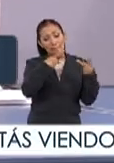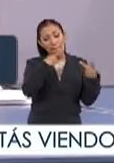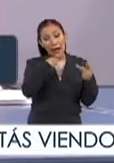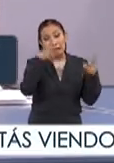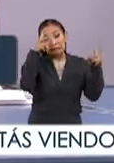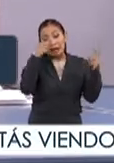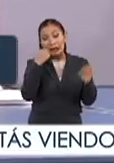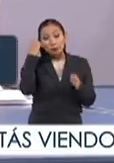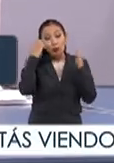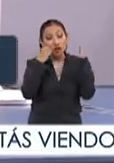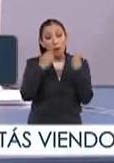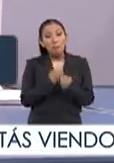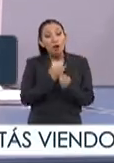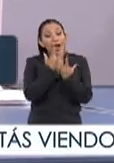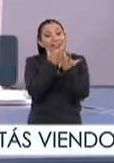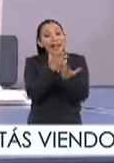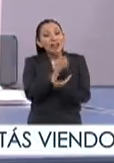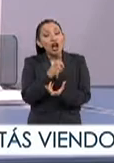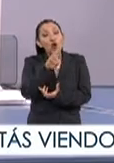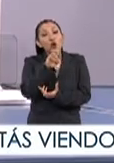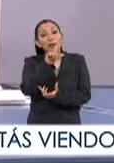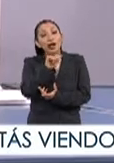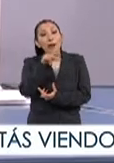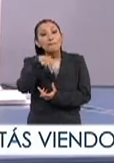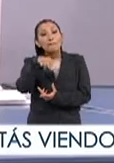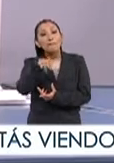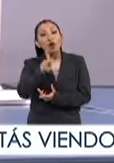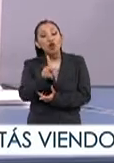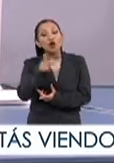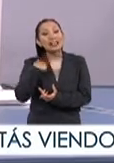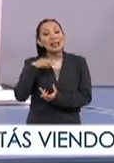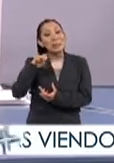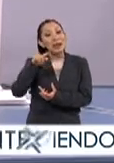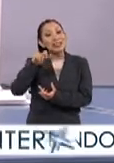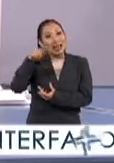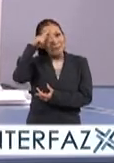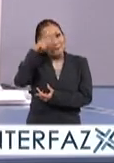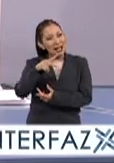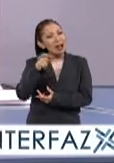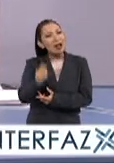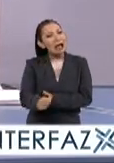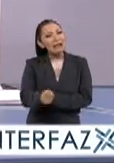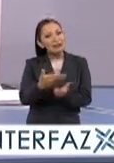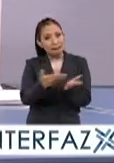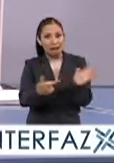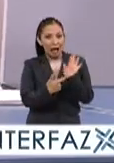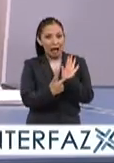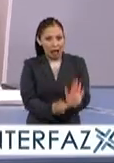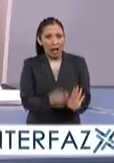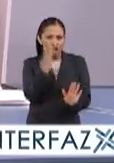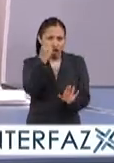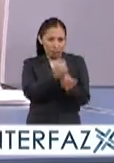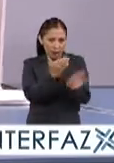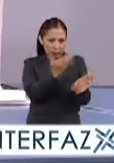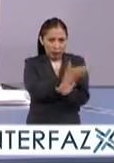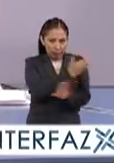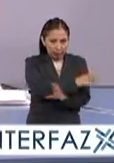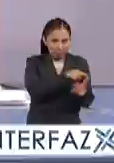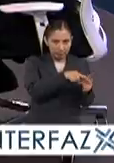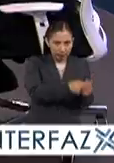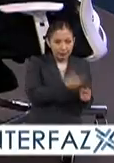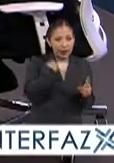la exposición poética de lo urbano punk y metal en México que está bueno, ya lleva un par de semanas nos está